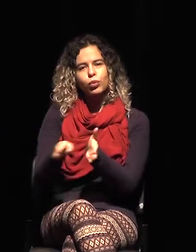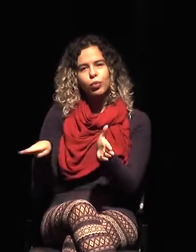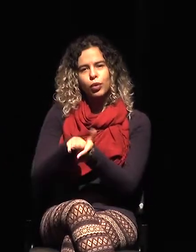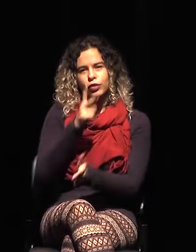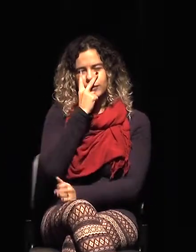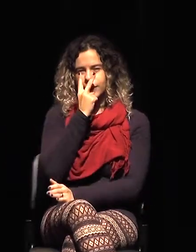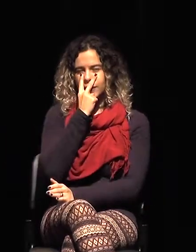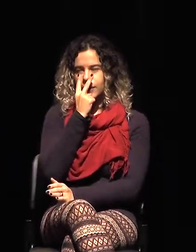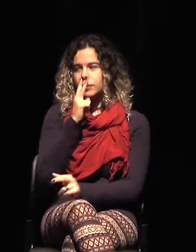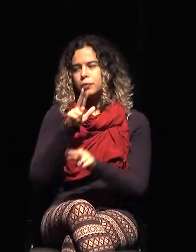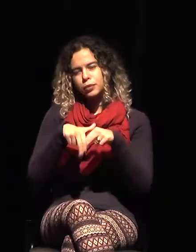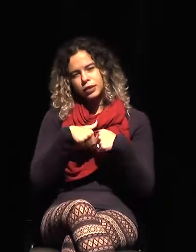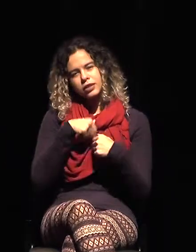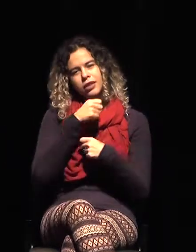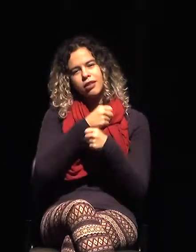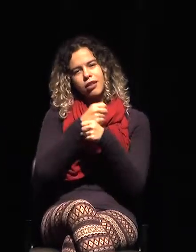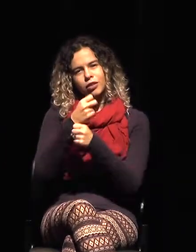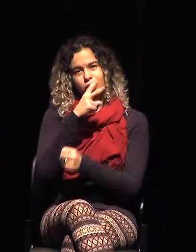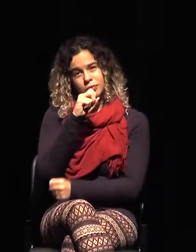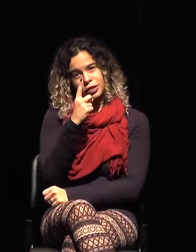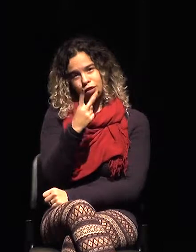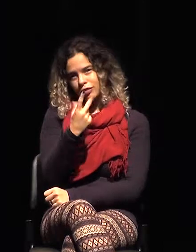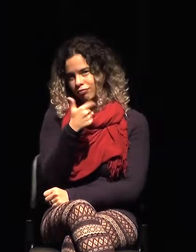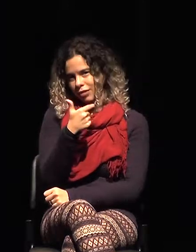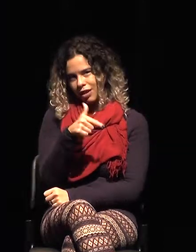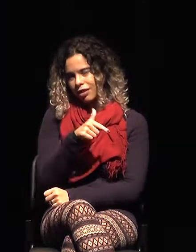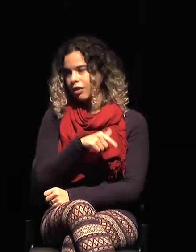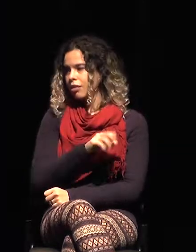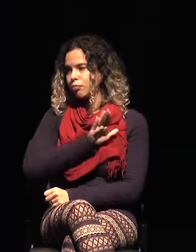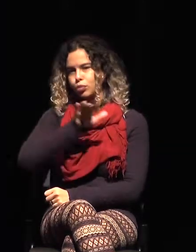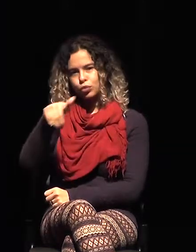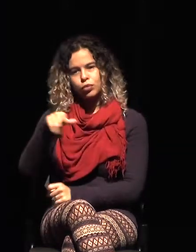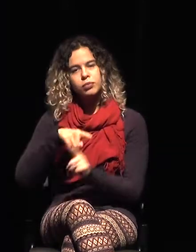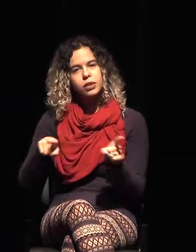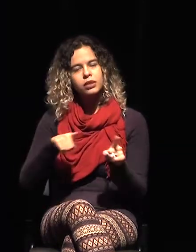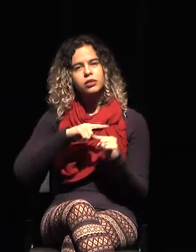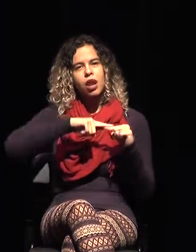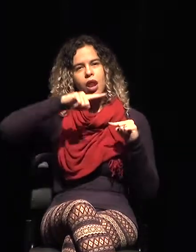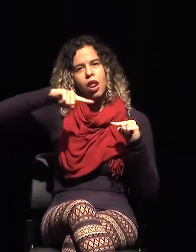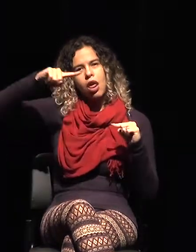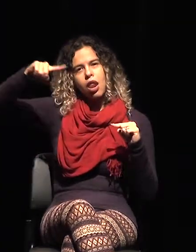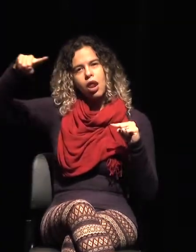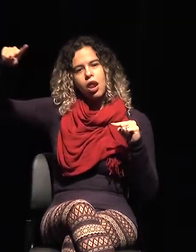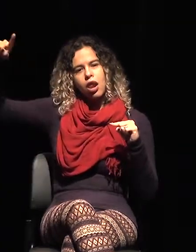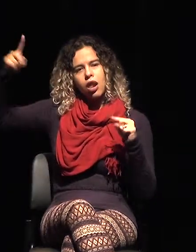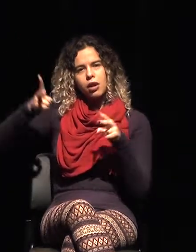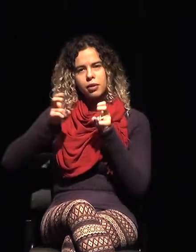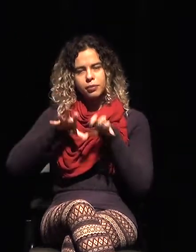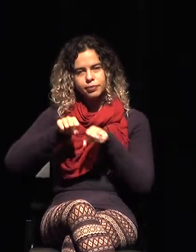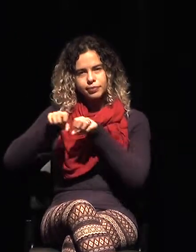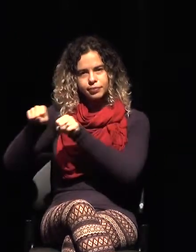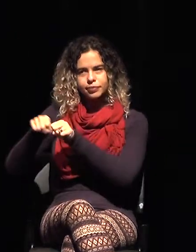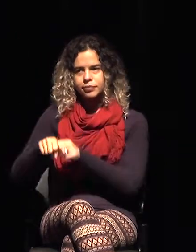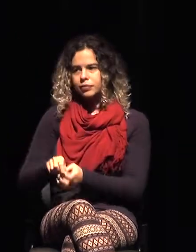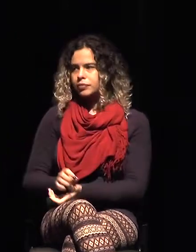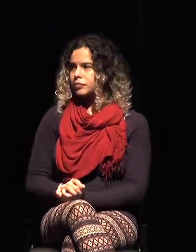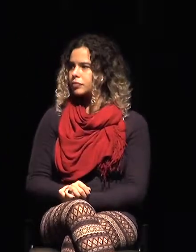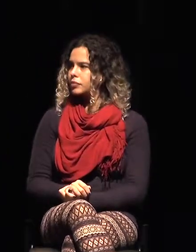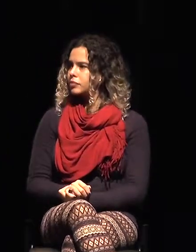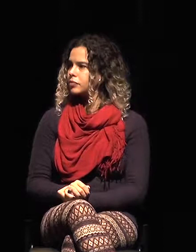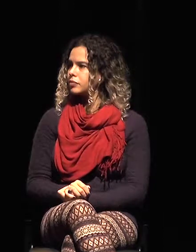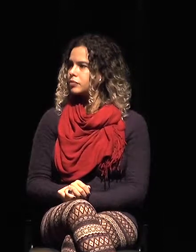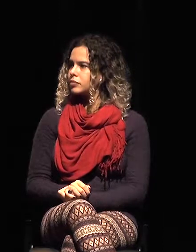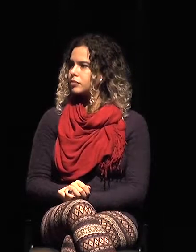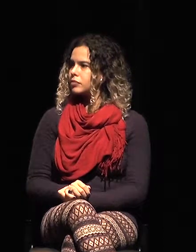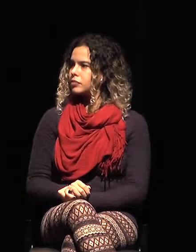aumentó mucho el año 2012, pero fíjense que la cosa ya iba en aumento ya normalmente. Después aquí